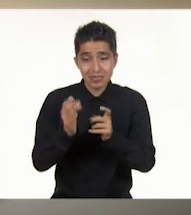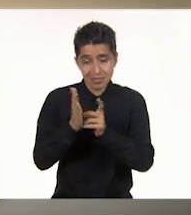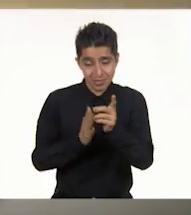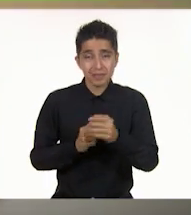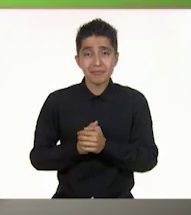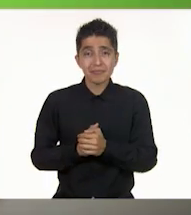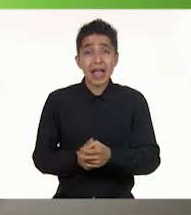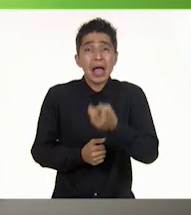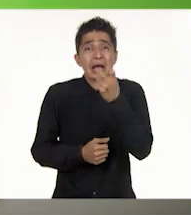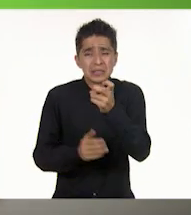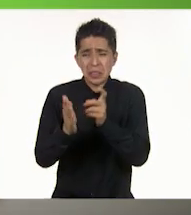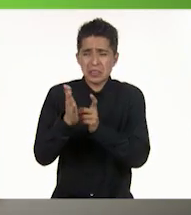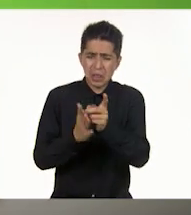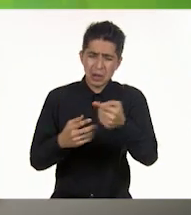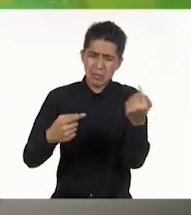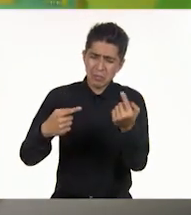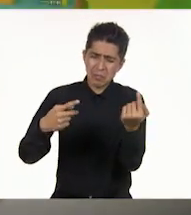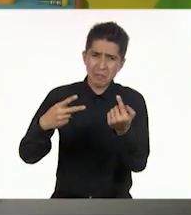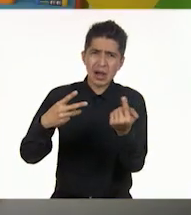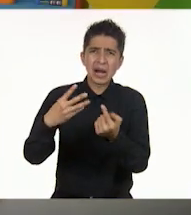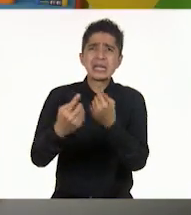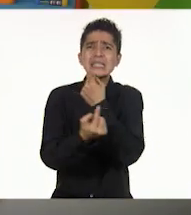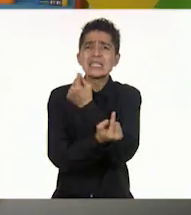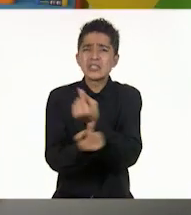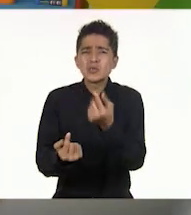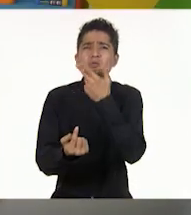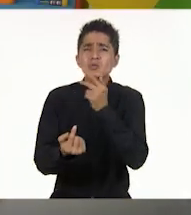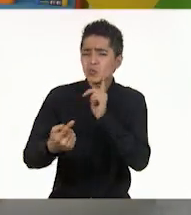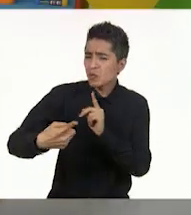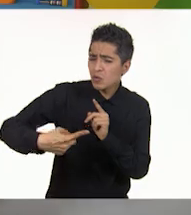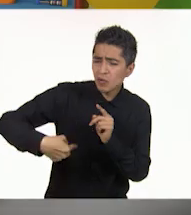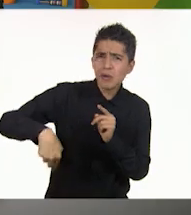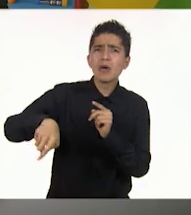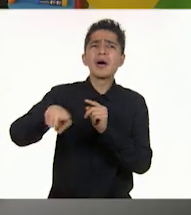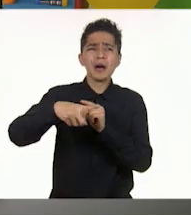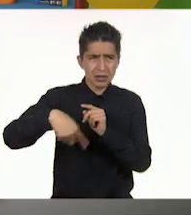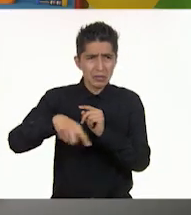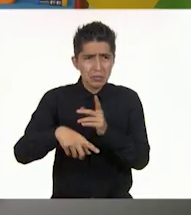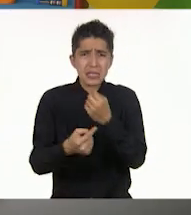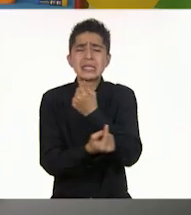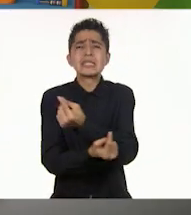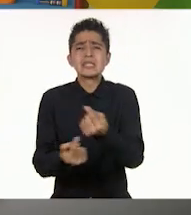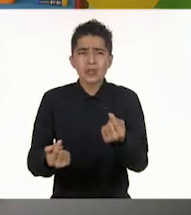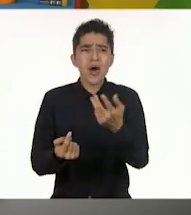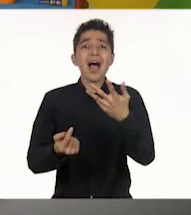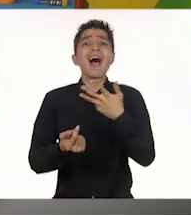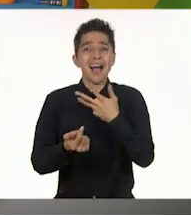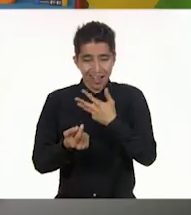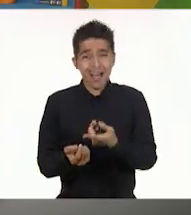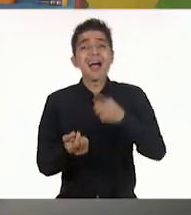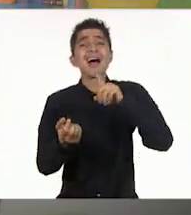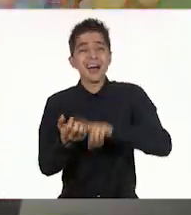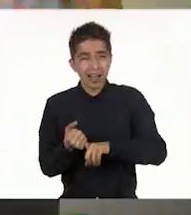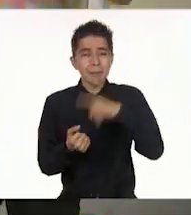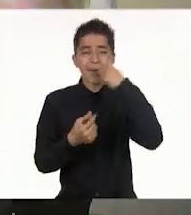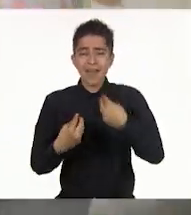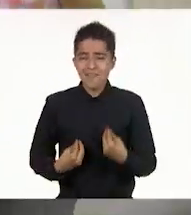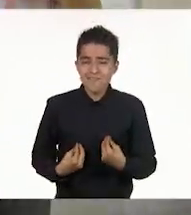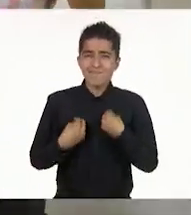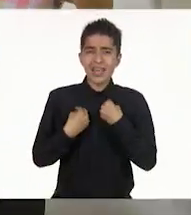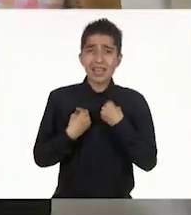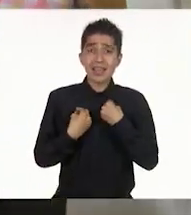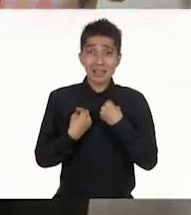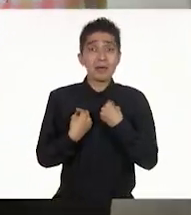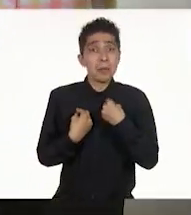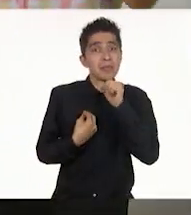Estos son los derechos de los niños y de los niños que tenemos para vivir y ser